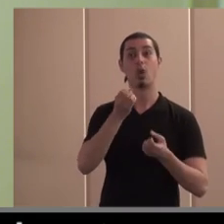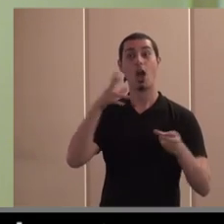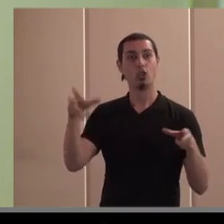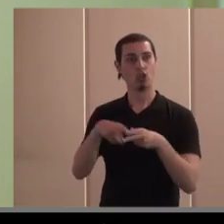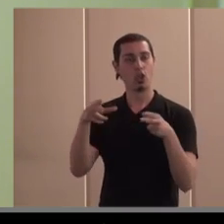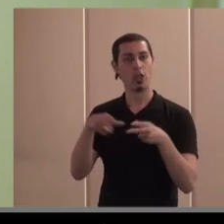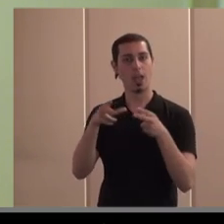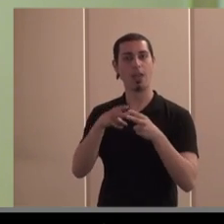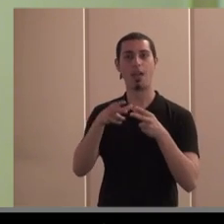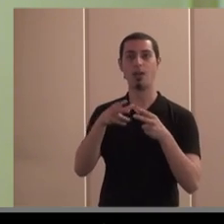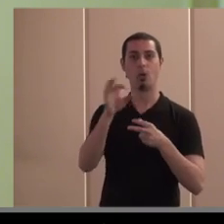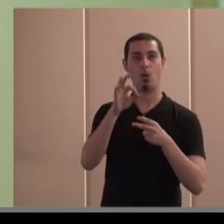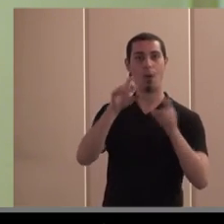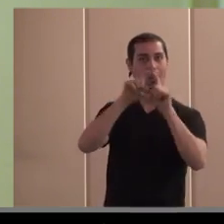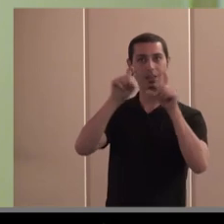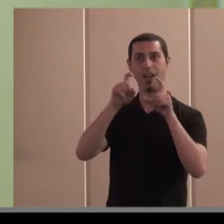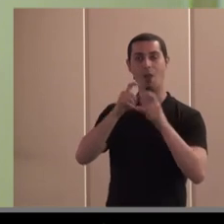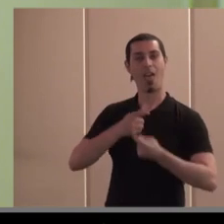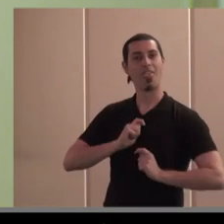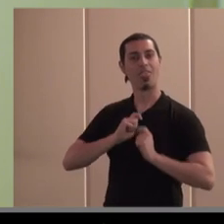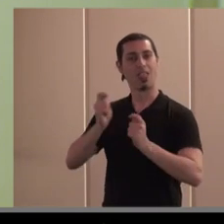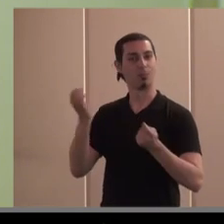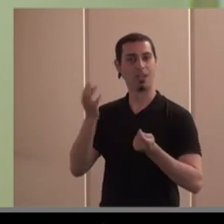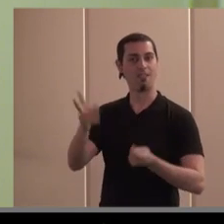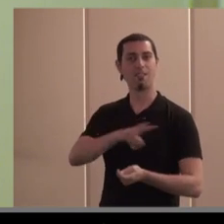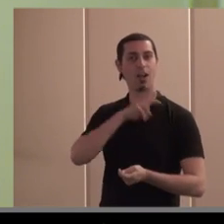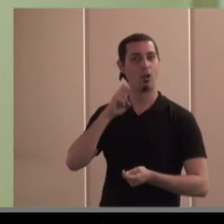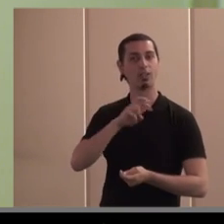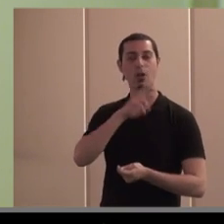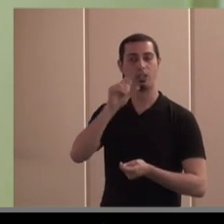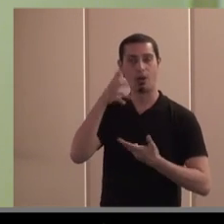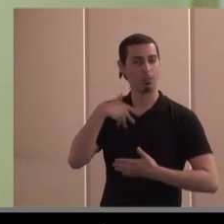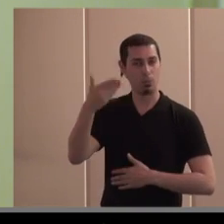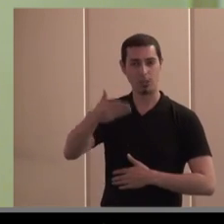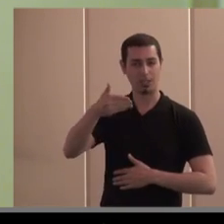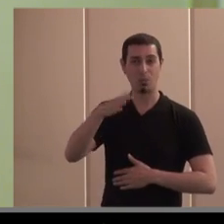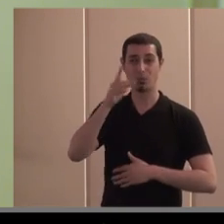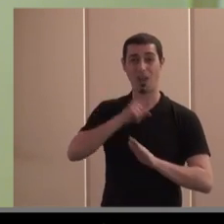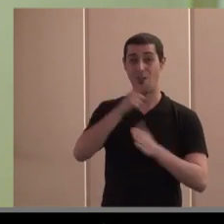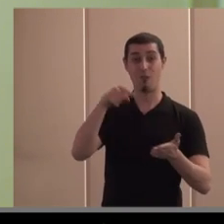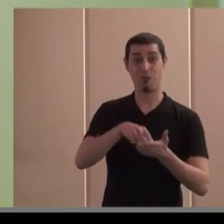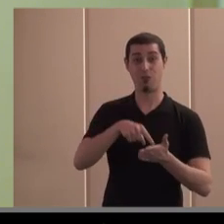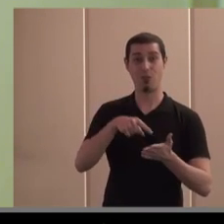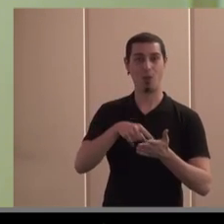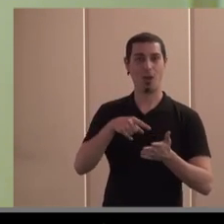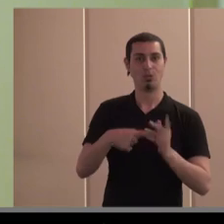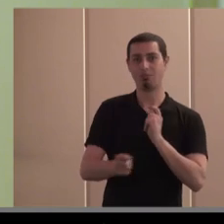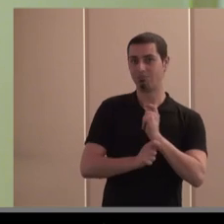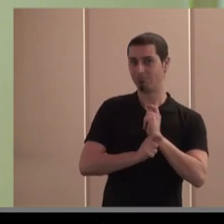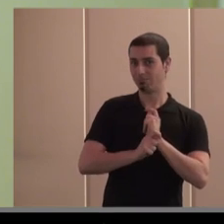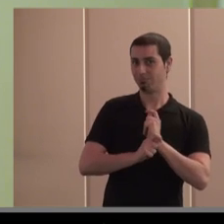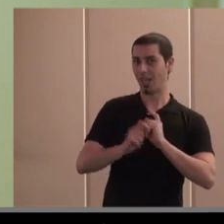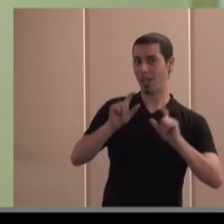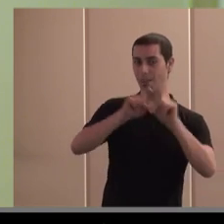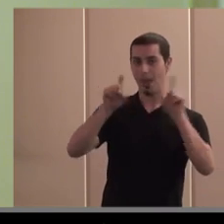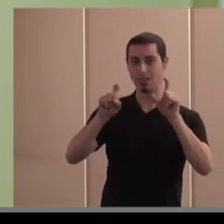ámbito empresarial valores que es algo que es importante en estos momentos es una fórmula de empresa que funciona con personas y con